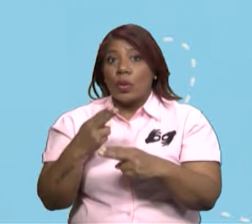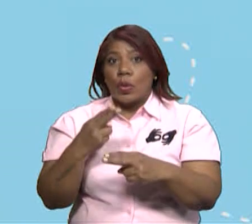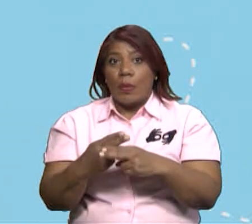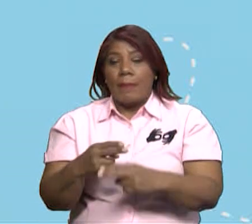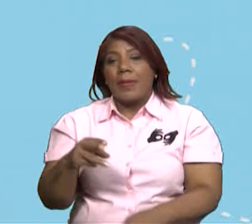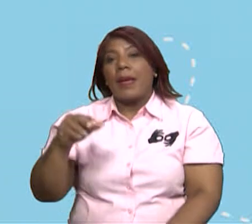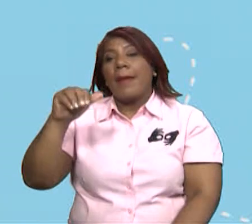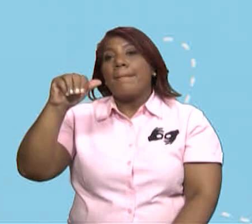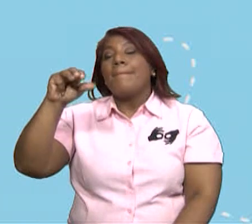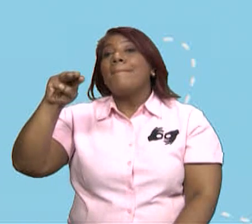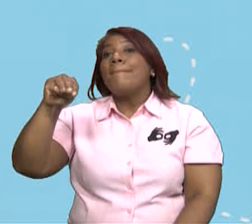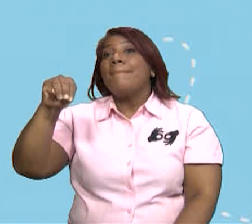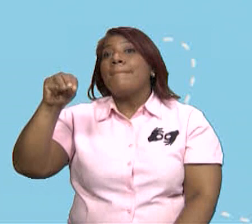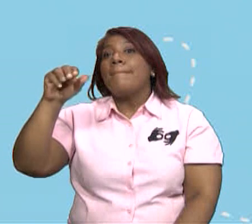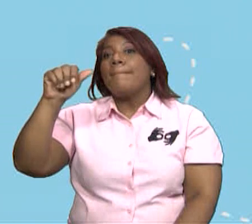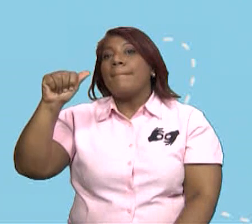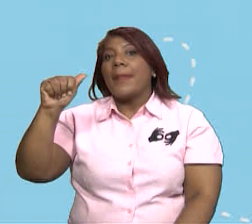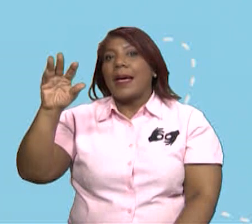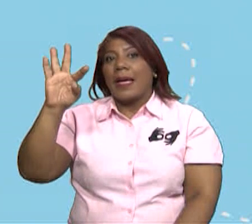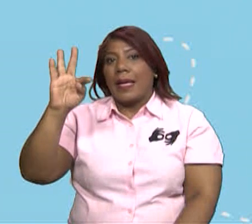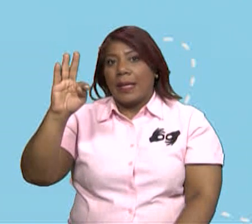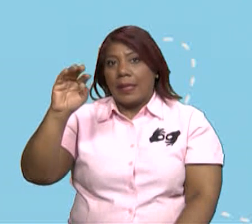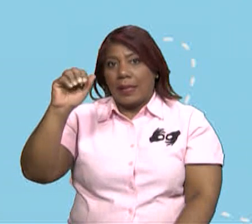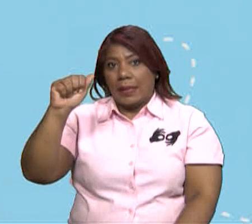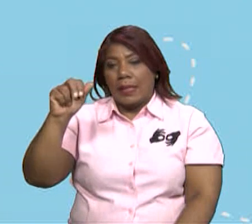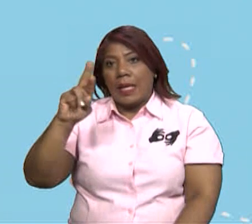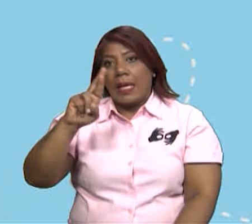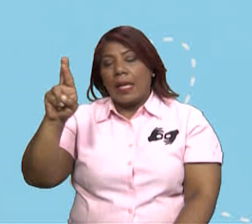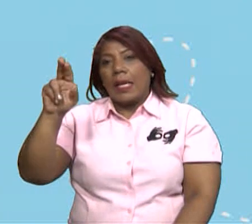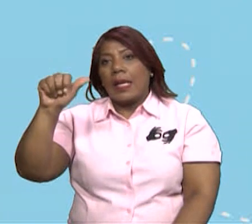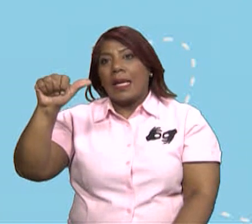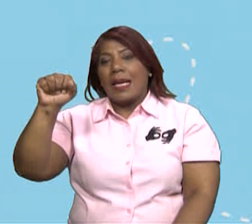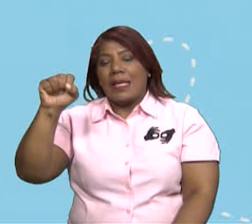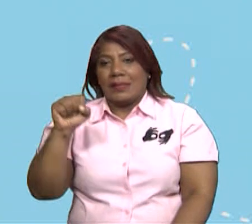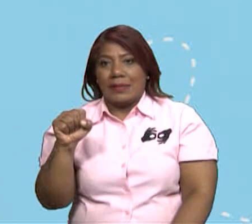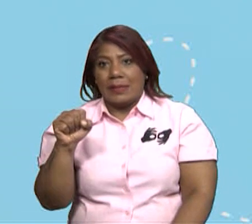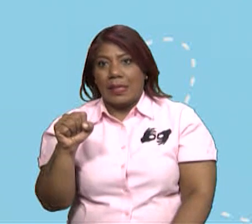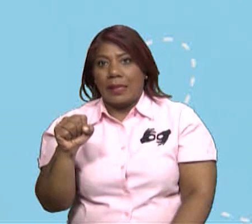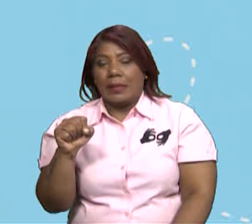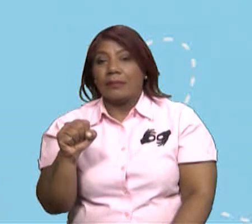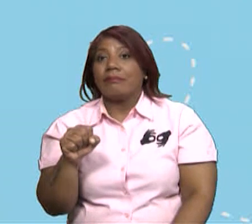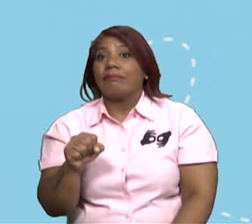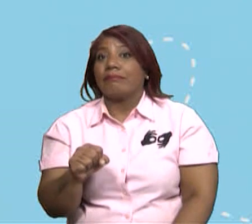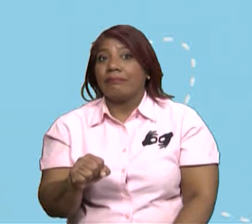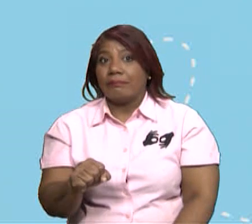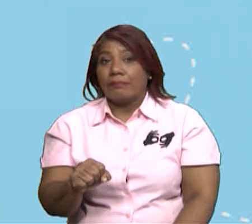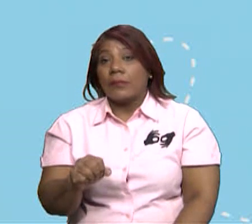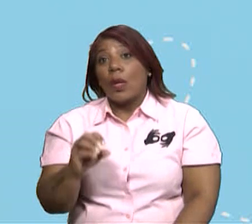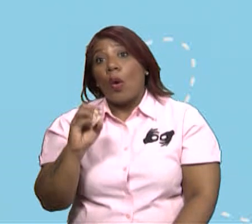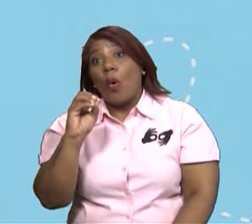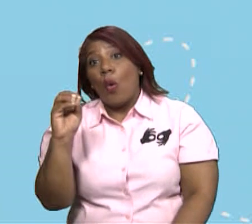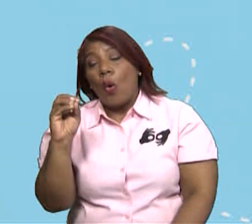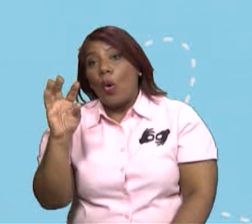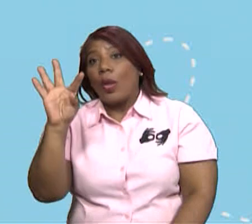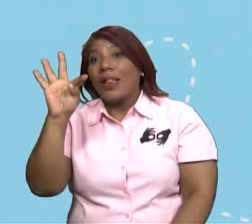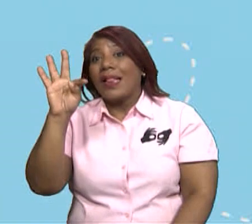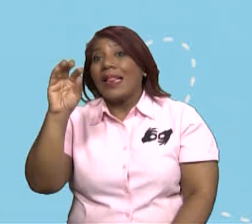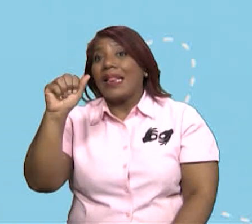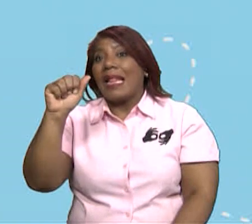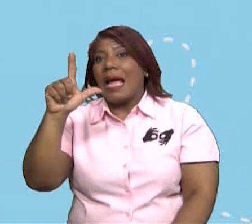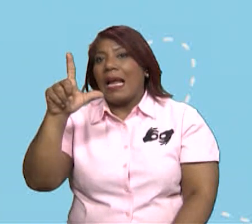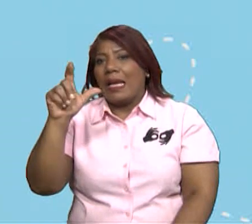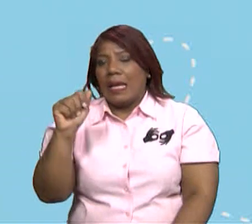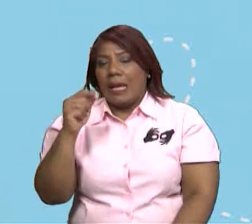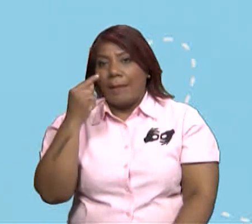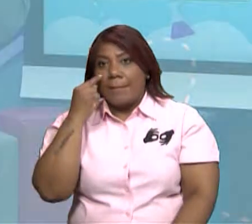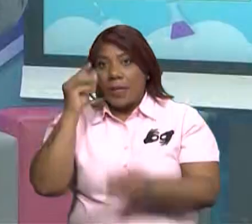o la tala. Muy bien. De esa manera, nosotros, ustedes creen que, eliminando, mírame acá, vamos, vamos, quiero que